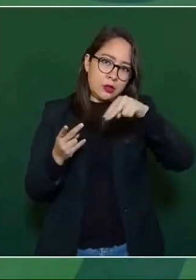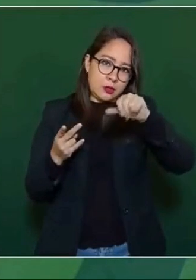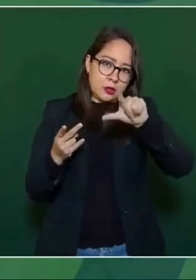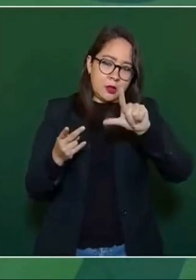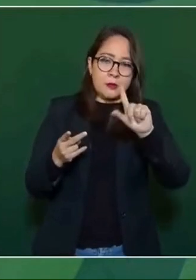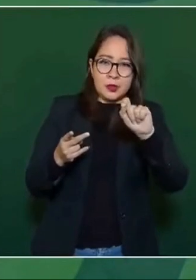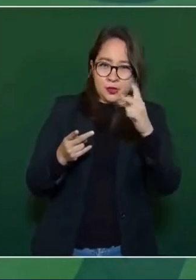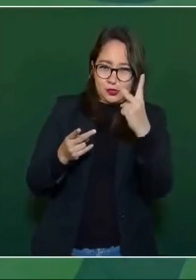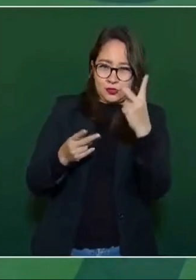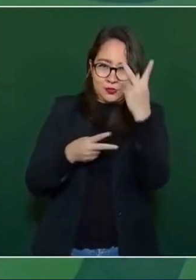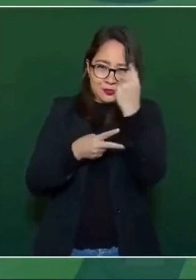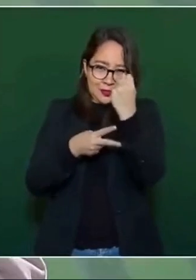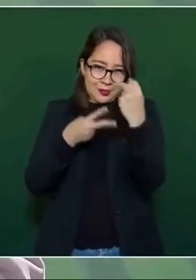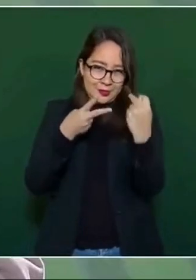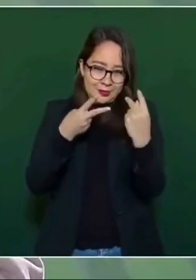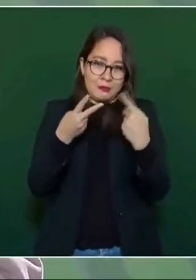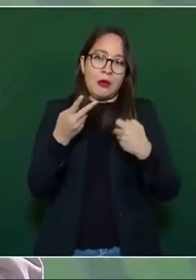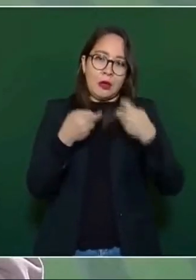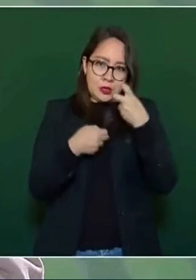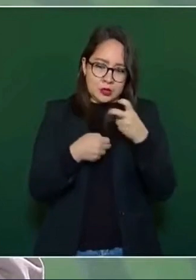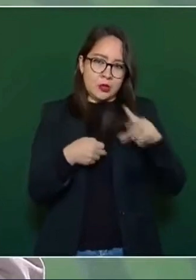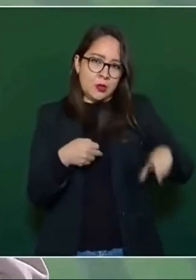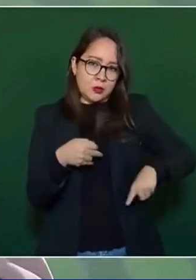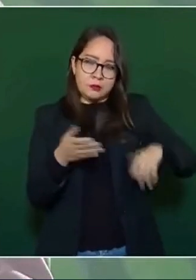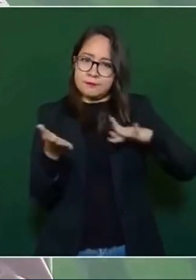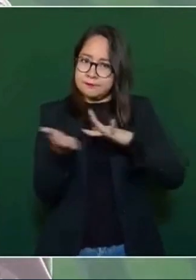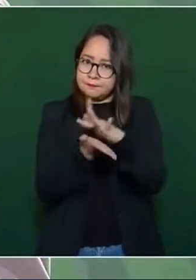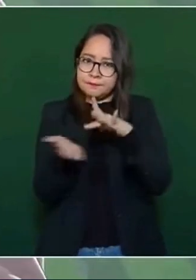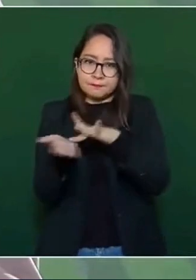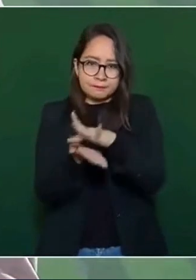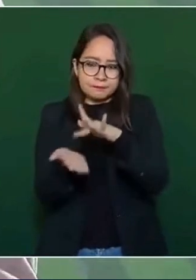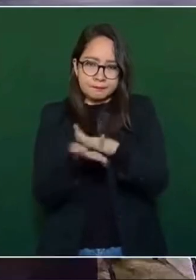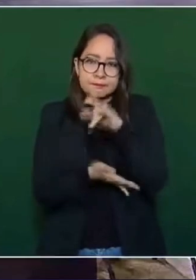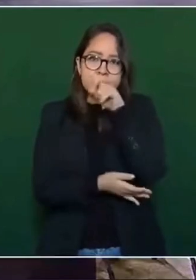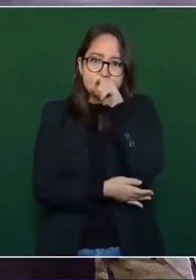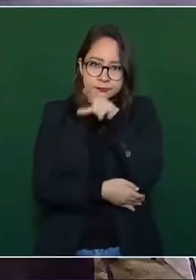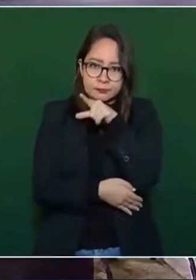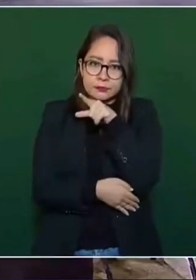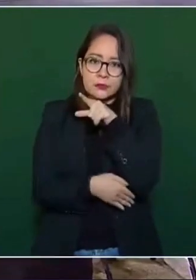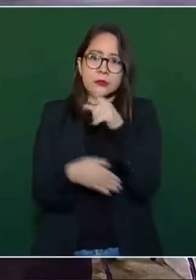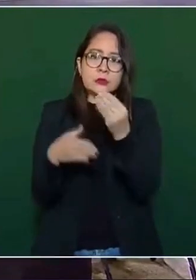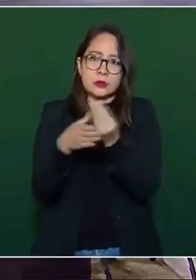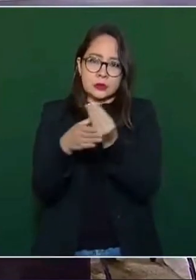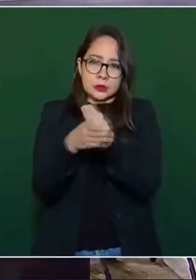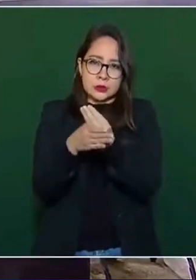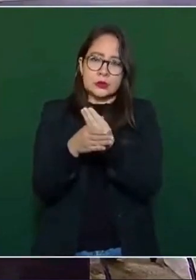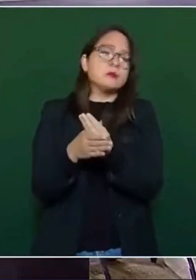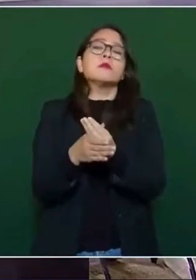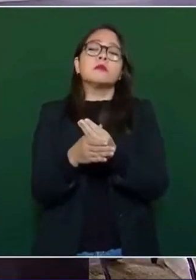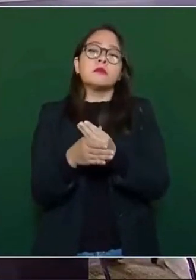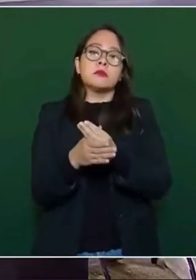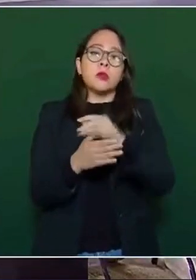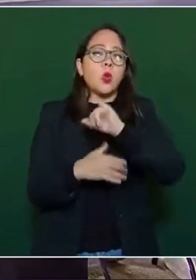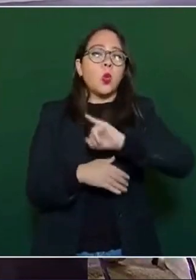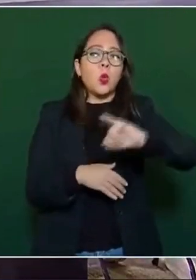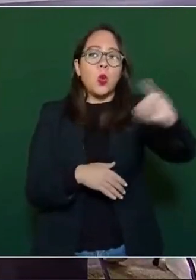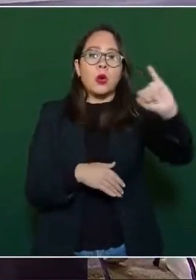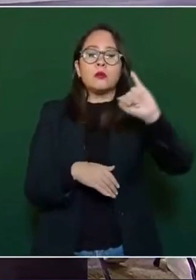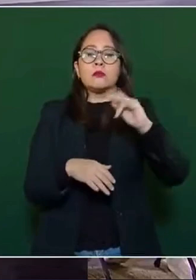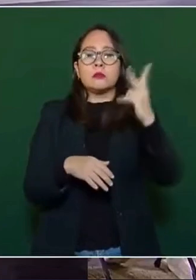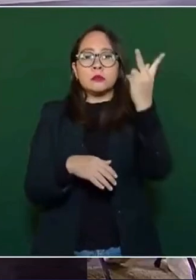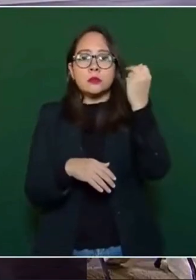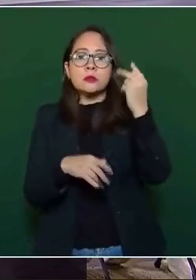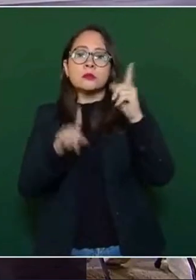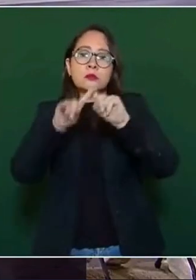con los medios públicos. Vamos a seguir también con las clases a distancia